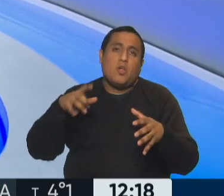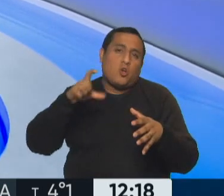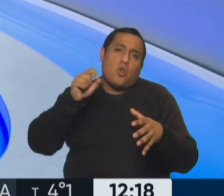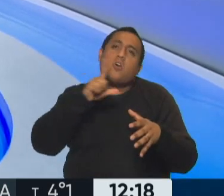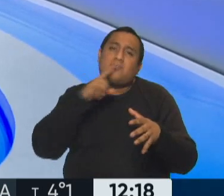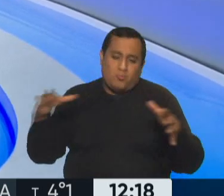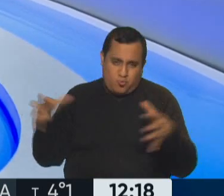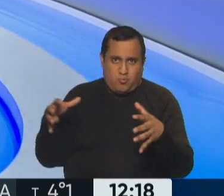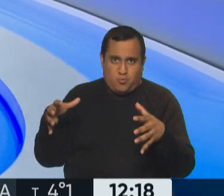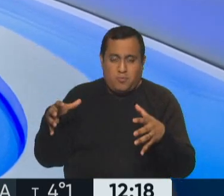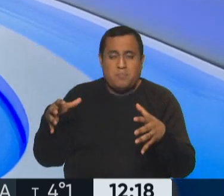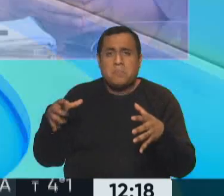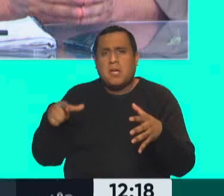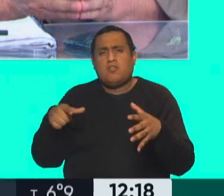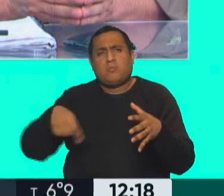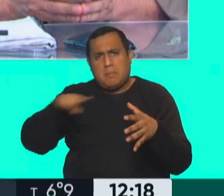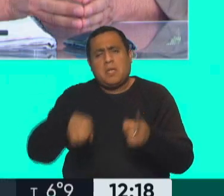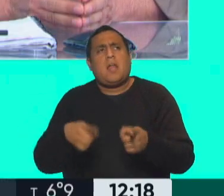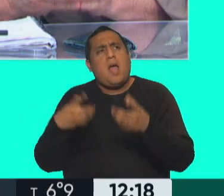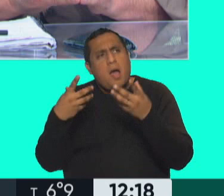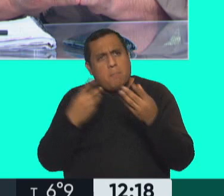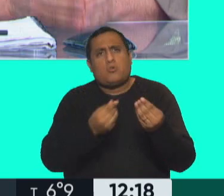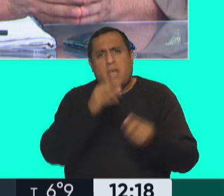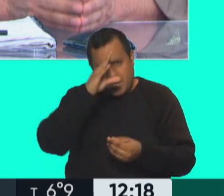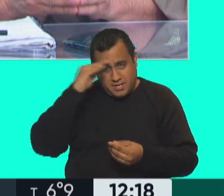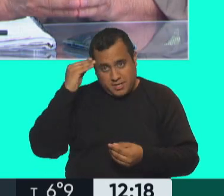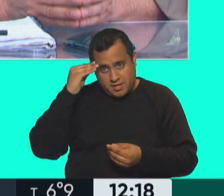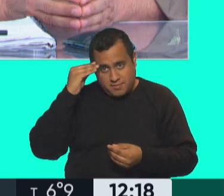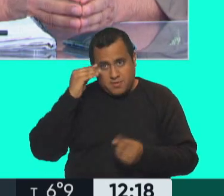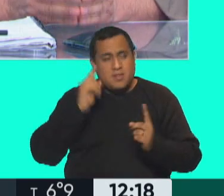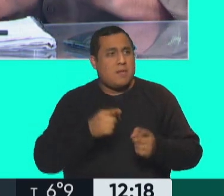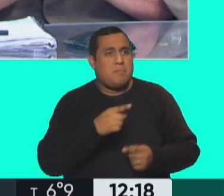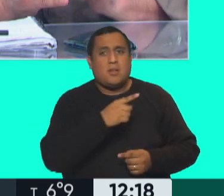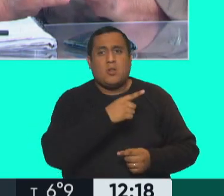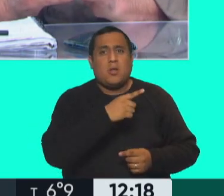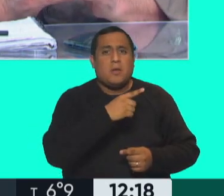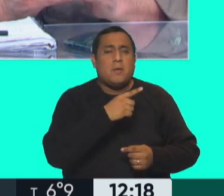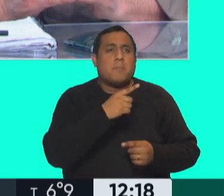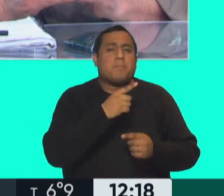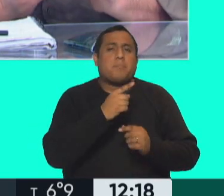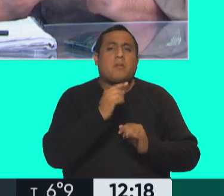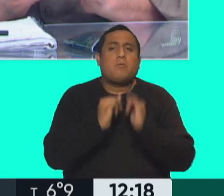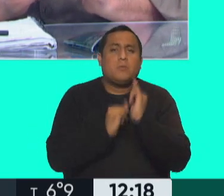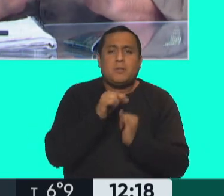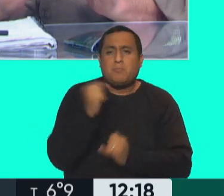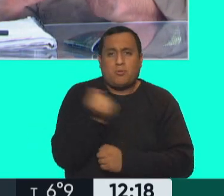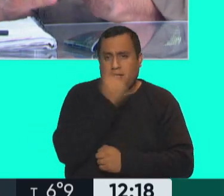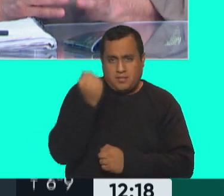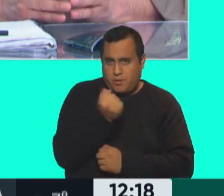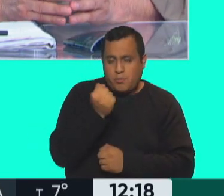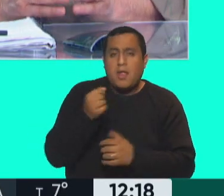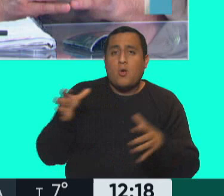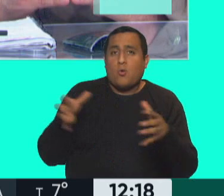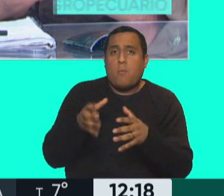redundancia, de solidaridad con Cristina Fernández de Kirchner y condenando al loafer. Esto es muy importante porque el campo no es uno